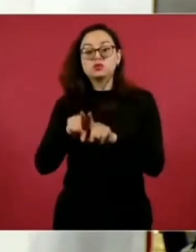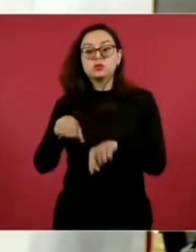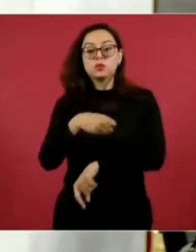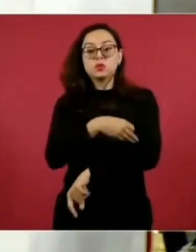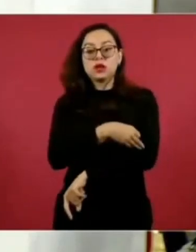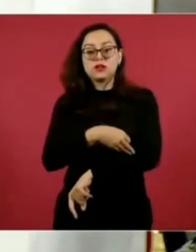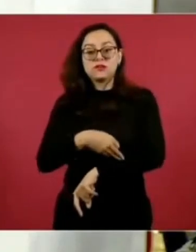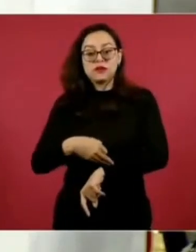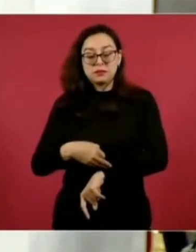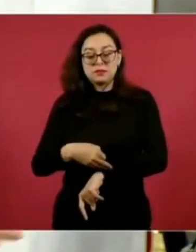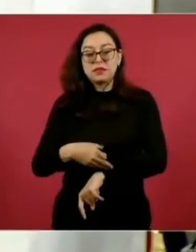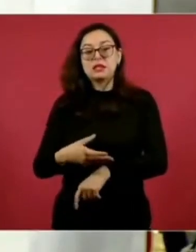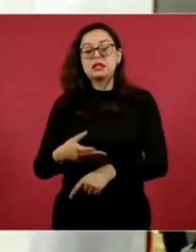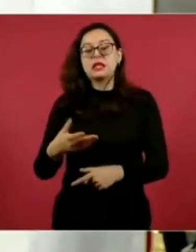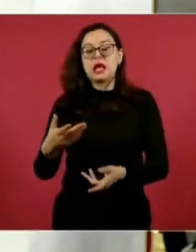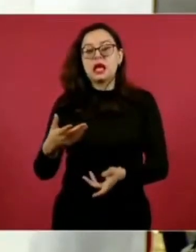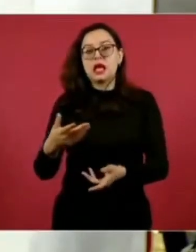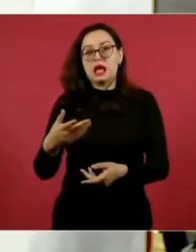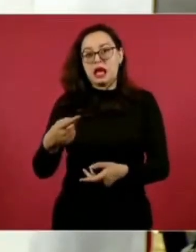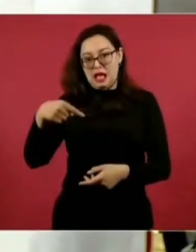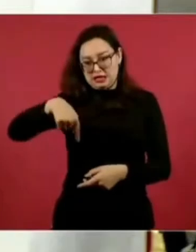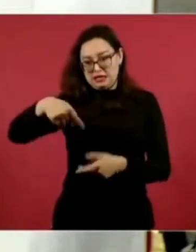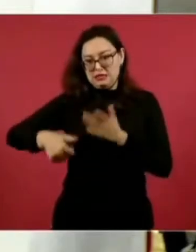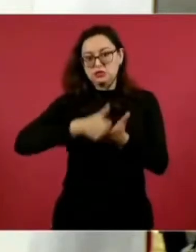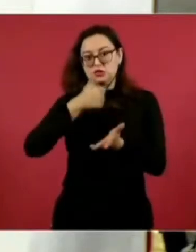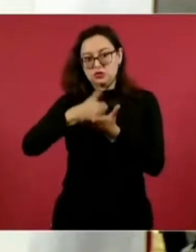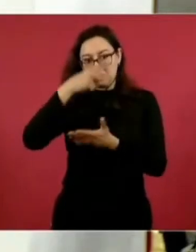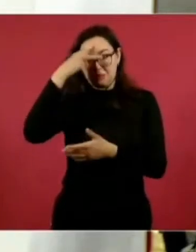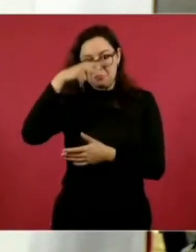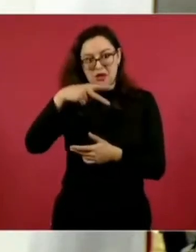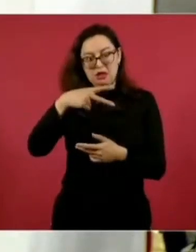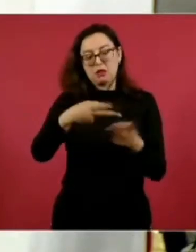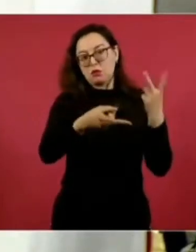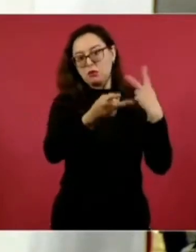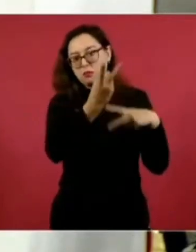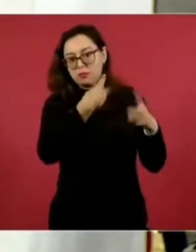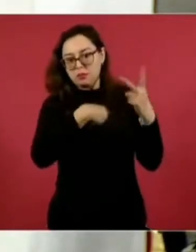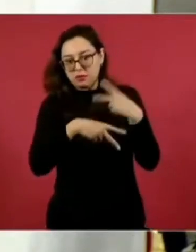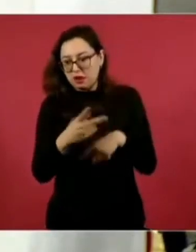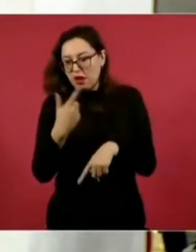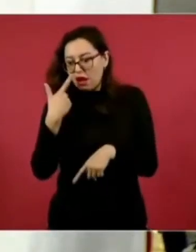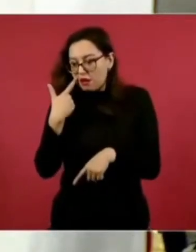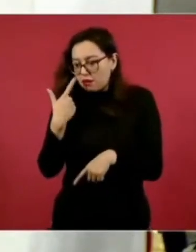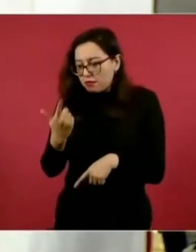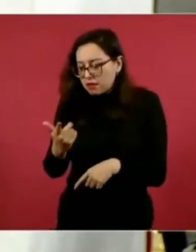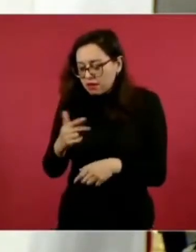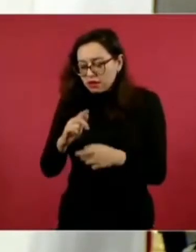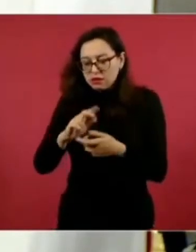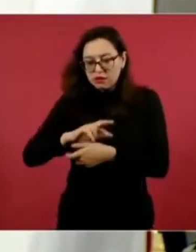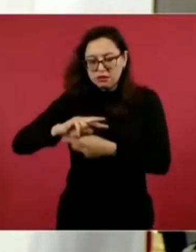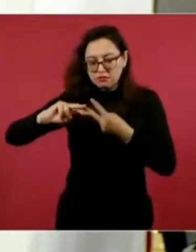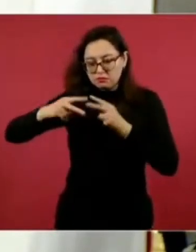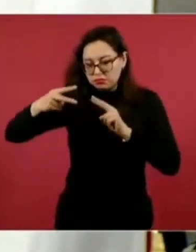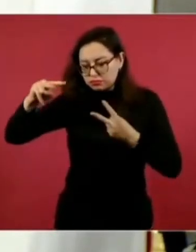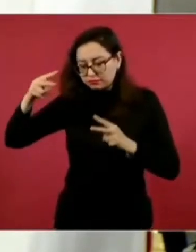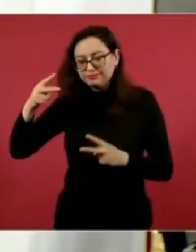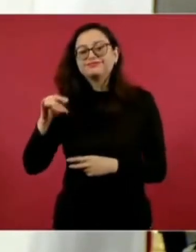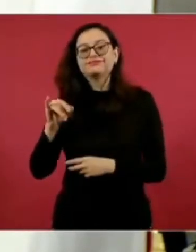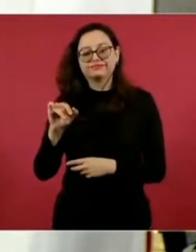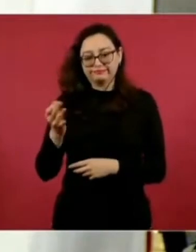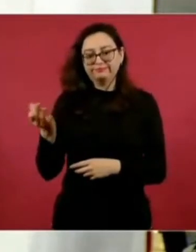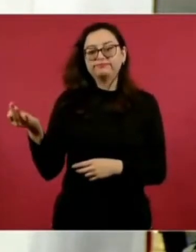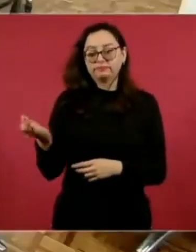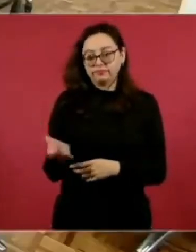a la Ciudad de México. La Fiscalía General es quien lleva este proceso y ya pudieron recibir los